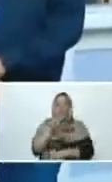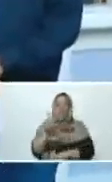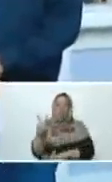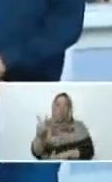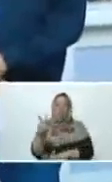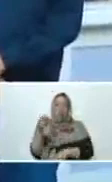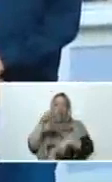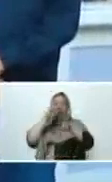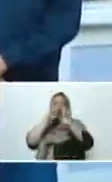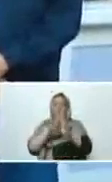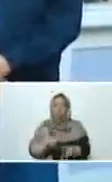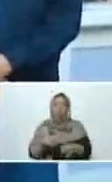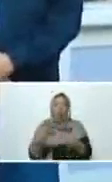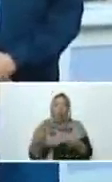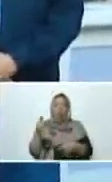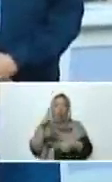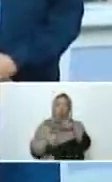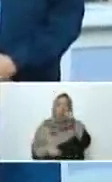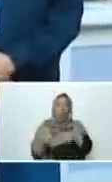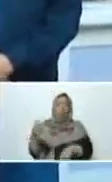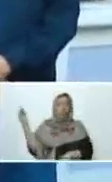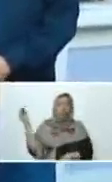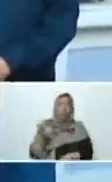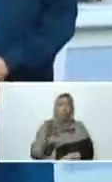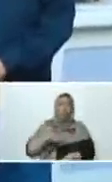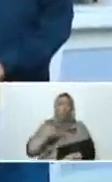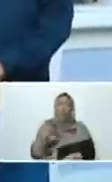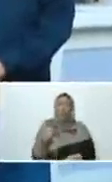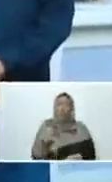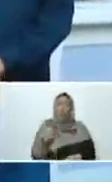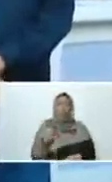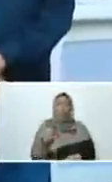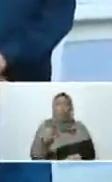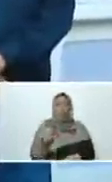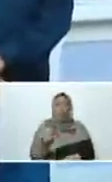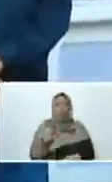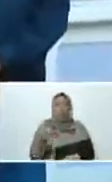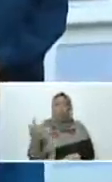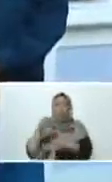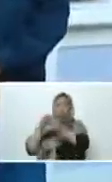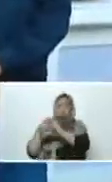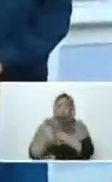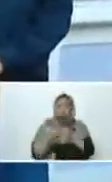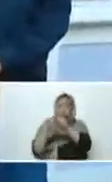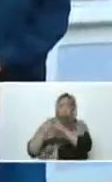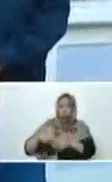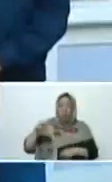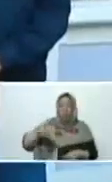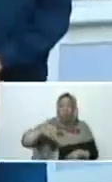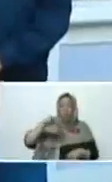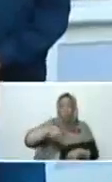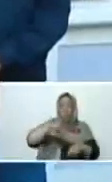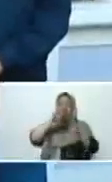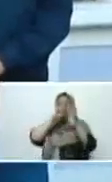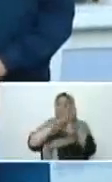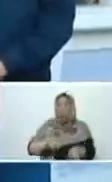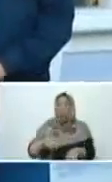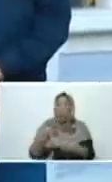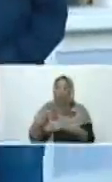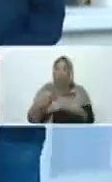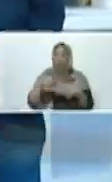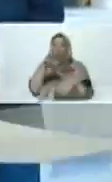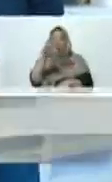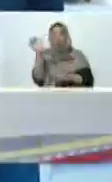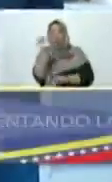traer repuestos. Así es. Traer repuestos para arreglar las escaleras. Traer repuestos para los